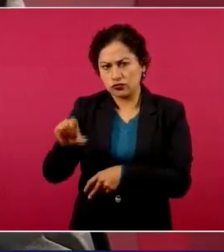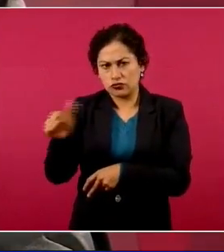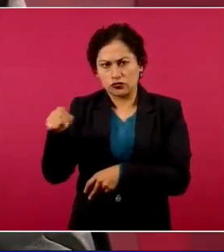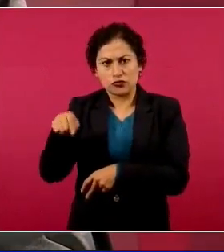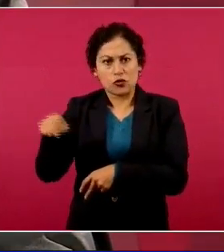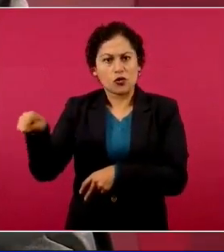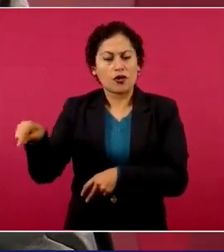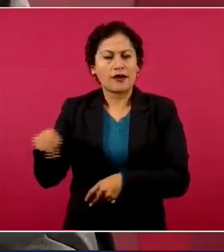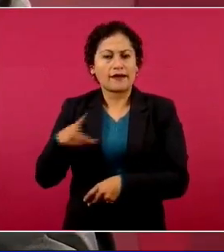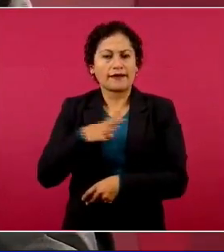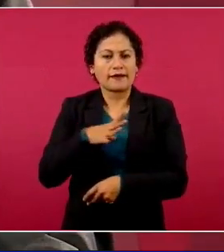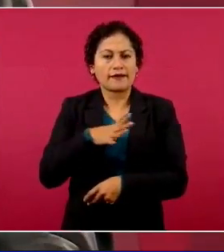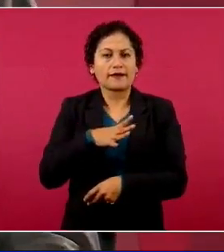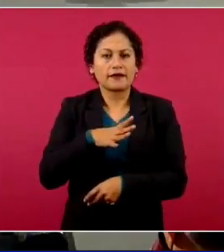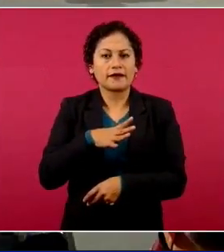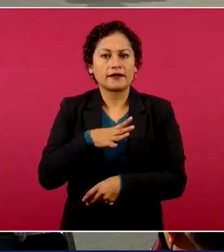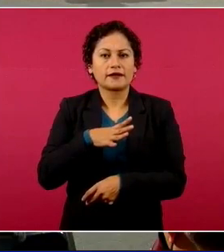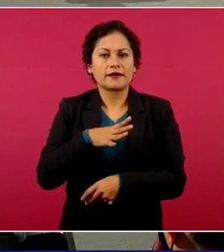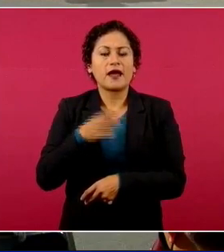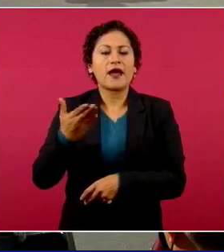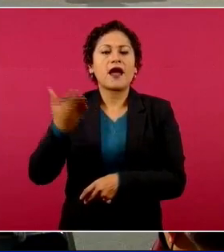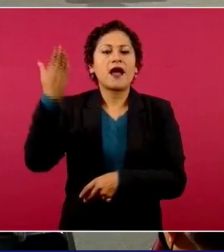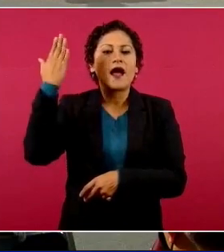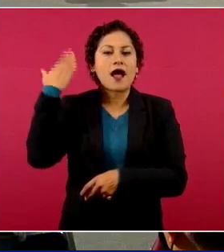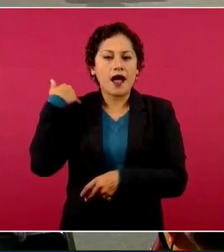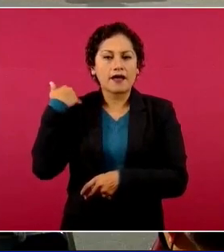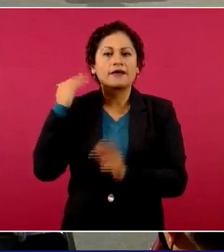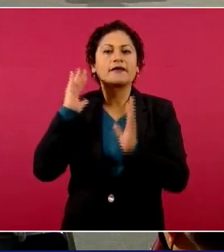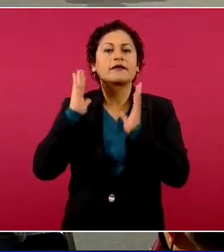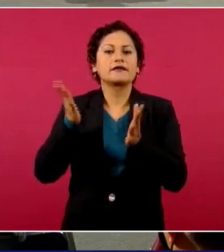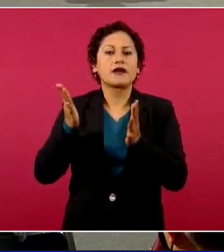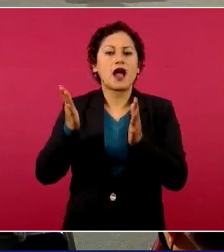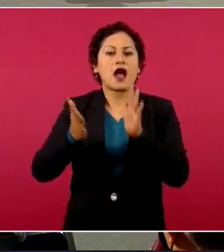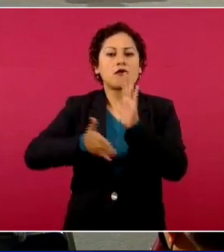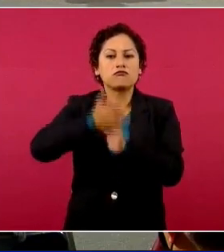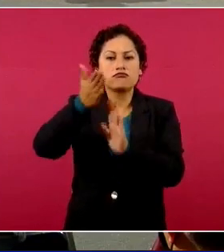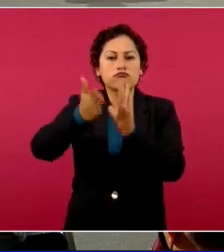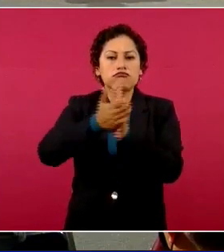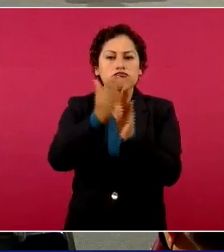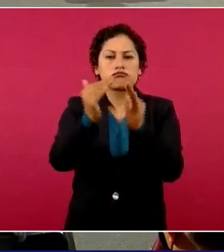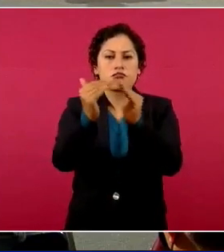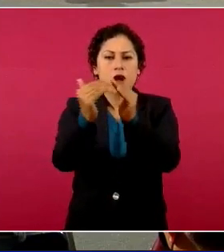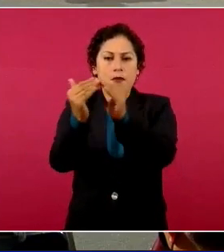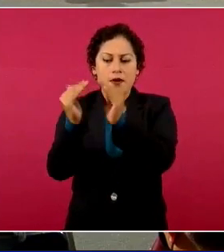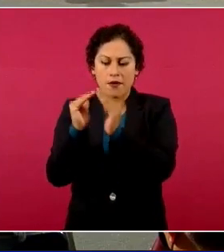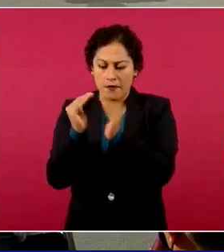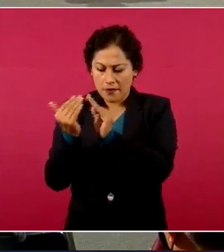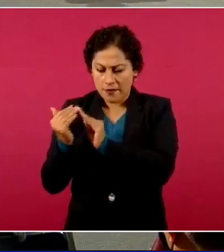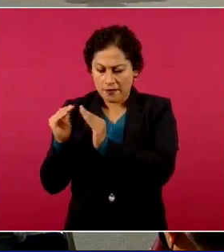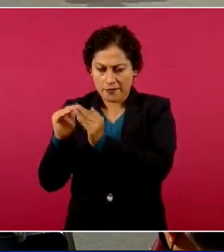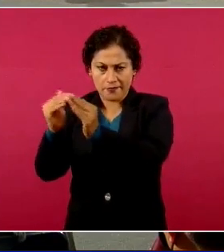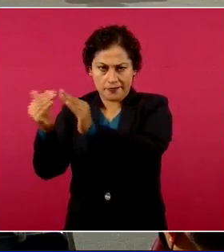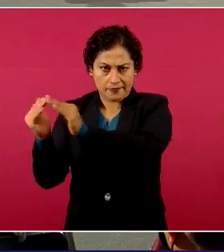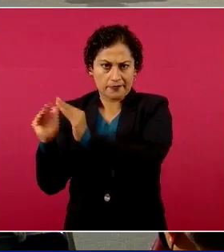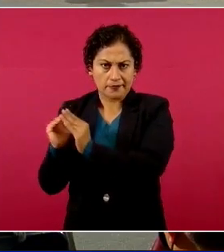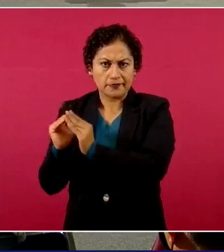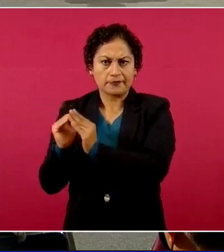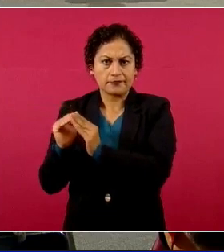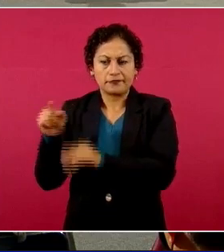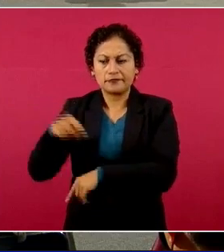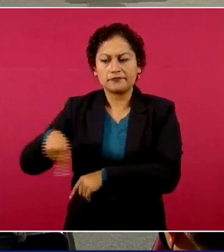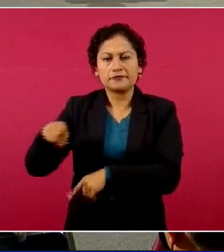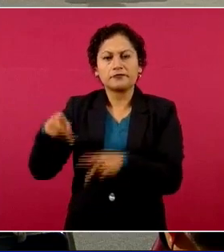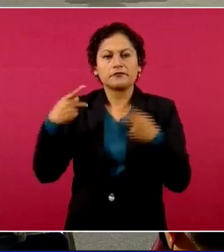se construyeron viviendas y la gente